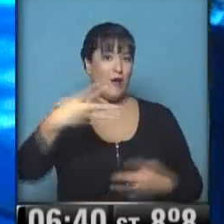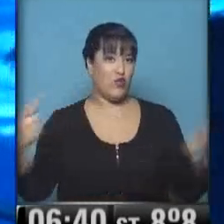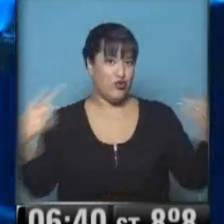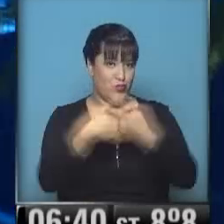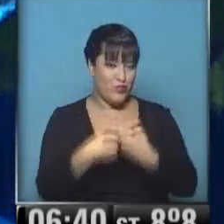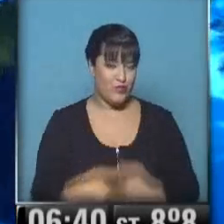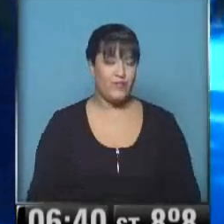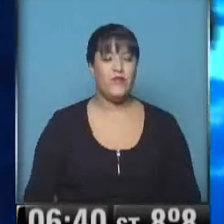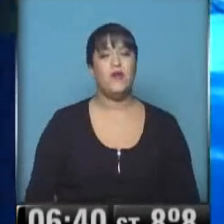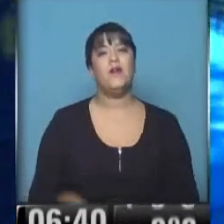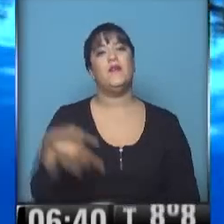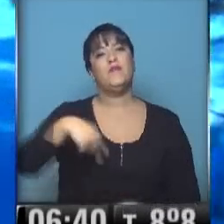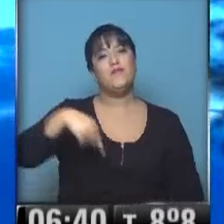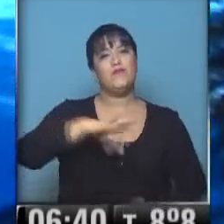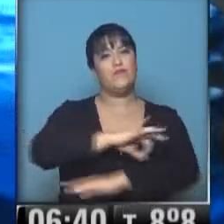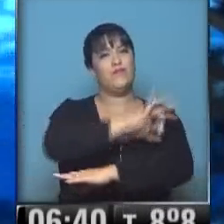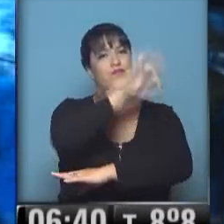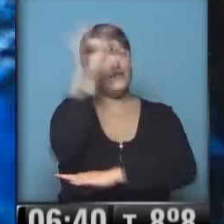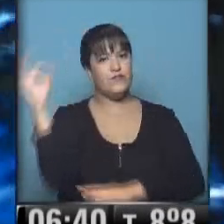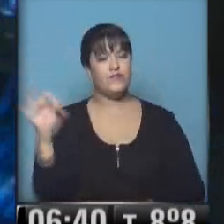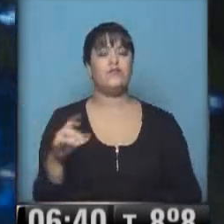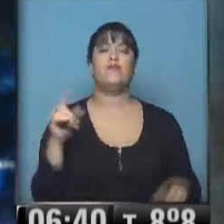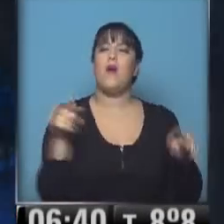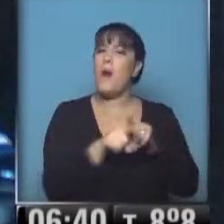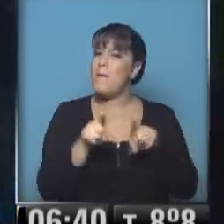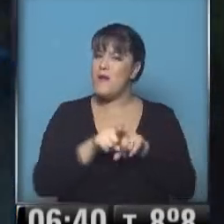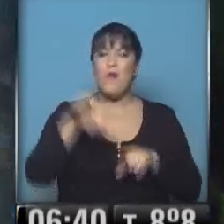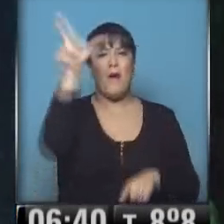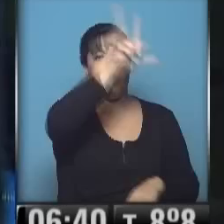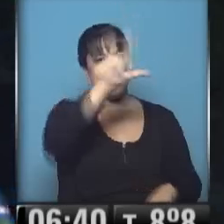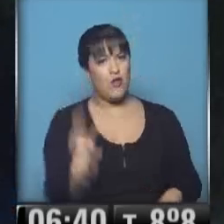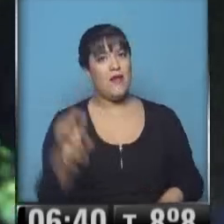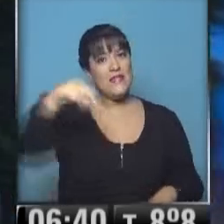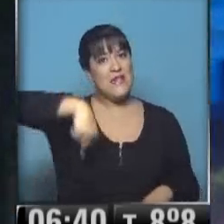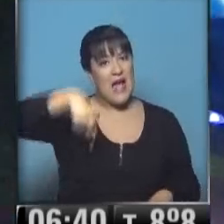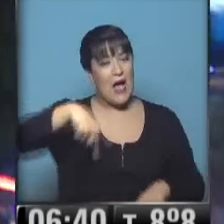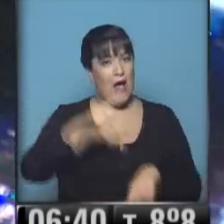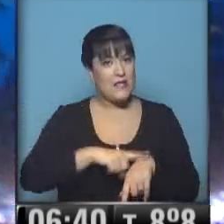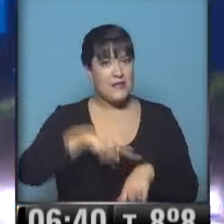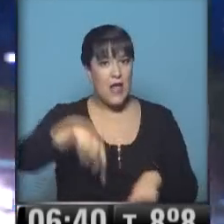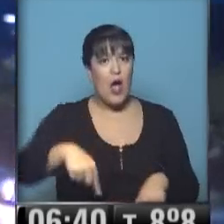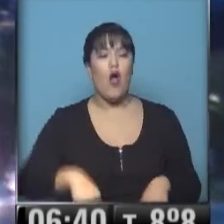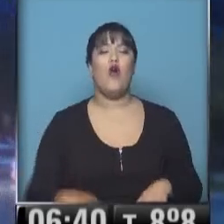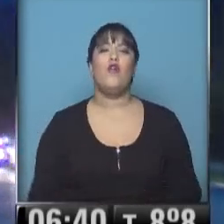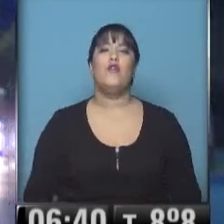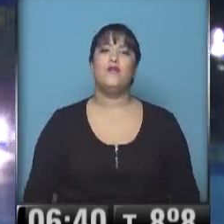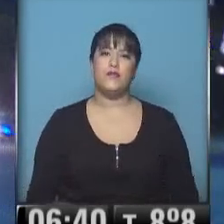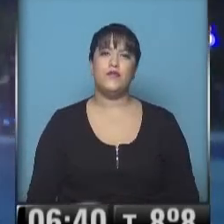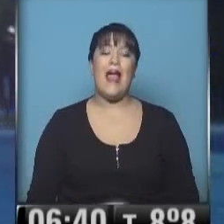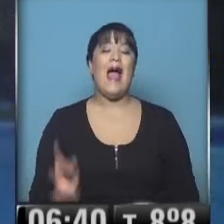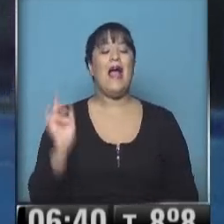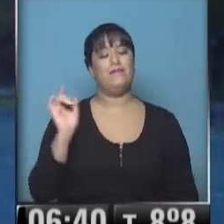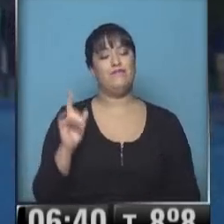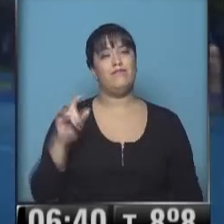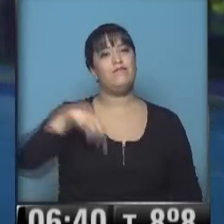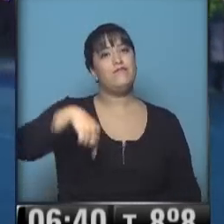Amanece en la ciudad de Buenos Aires, lo mismo para todo nuestro país a esta hora, excepción del sur, a donde tarda un ratito más en salir el